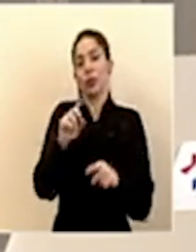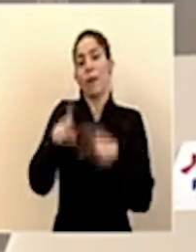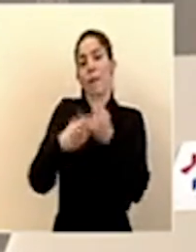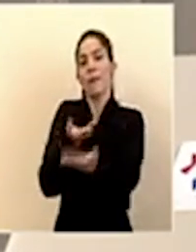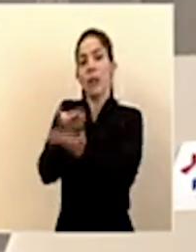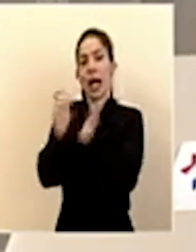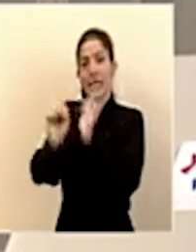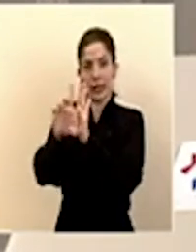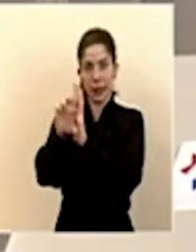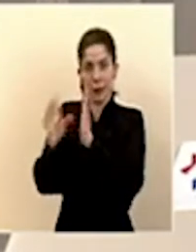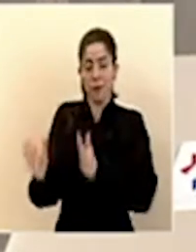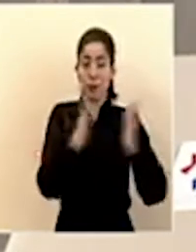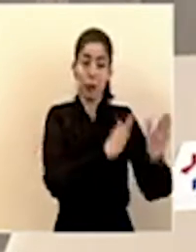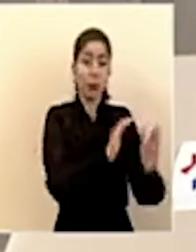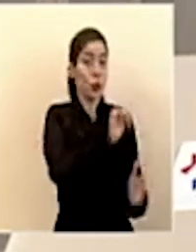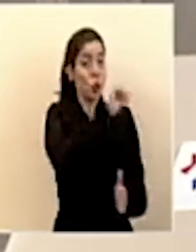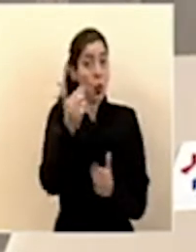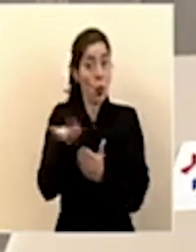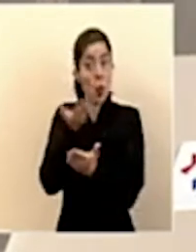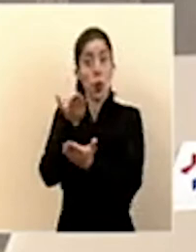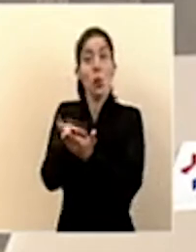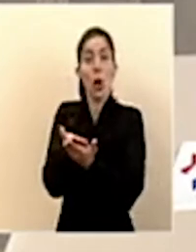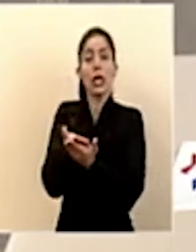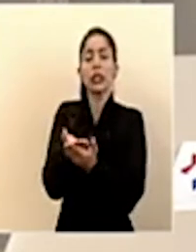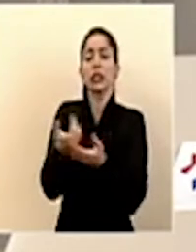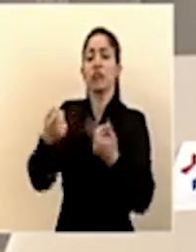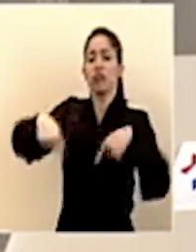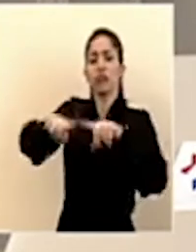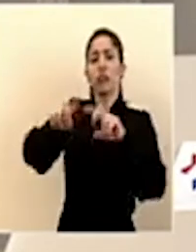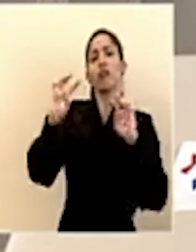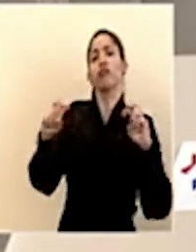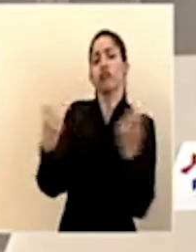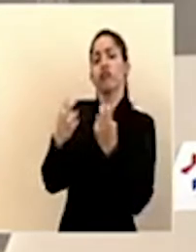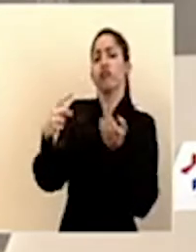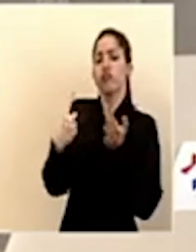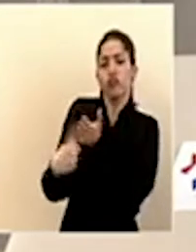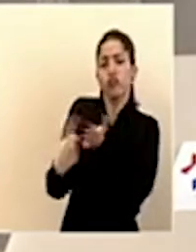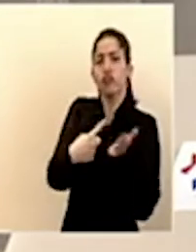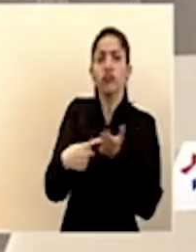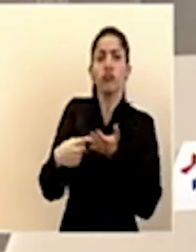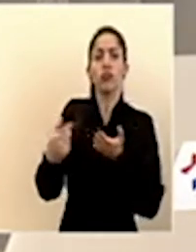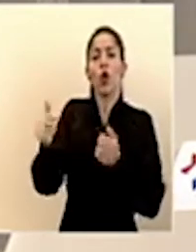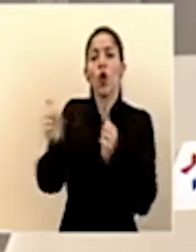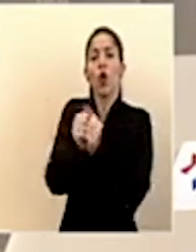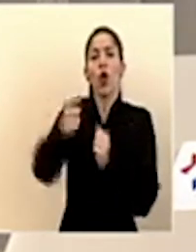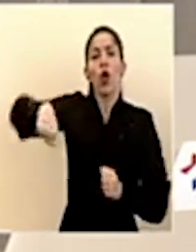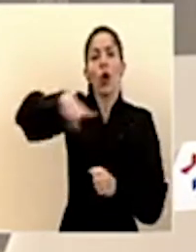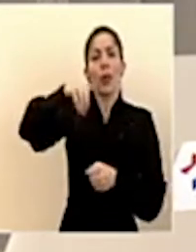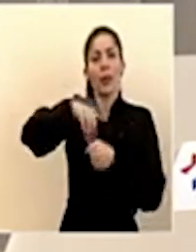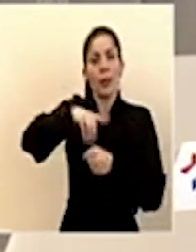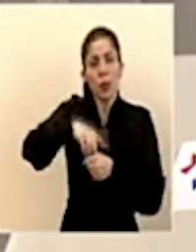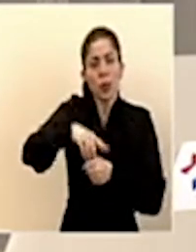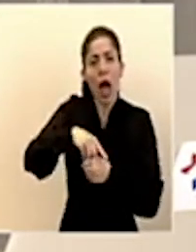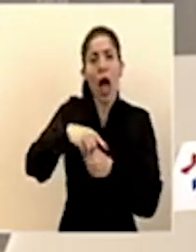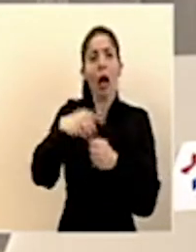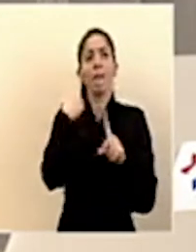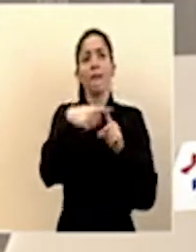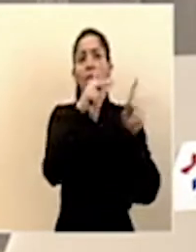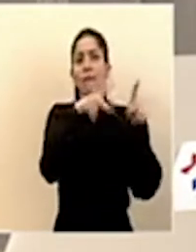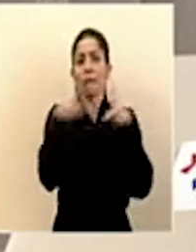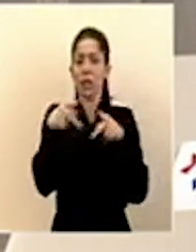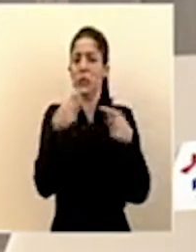La otra propuesta estará allí para la discusión de ser necesaria con los diputados y diputadas y con los distintos sectores de la sociedad.